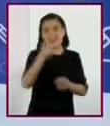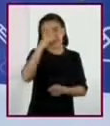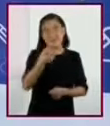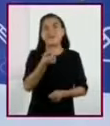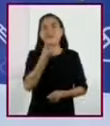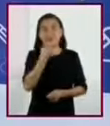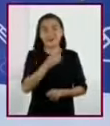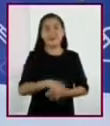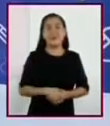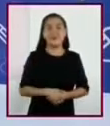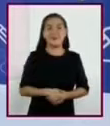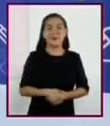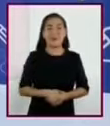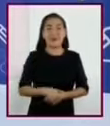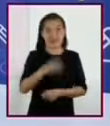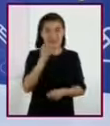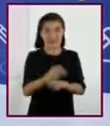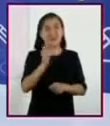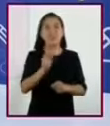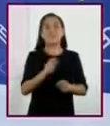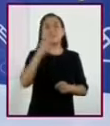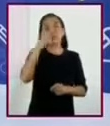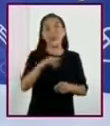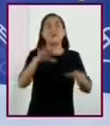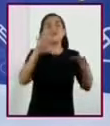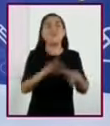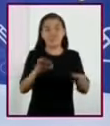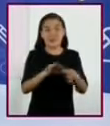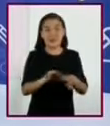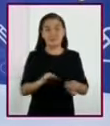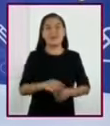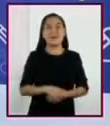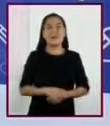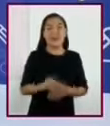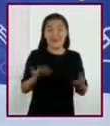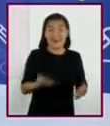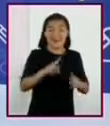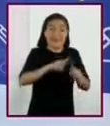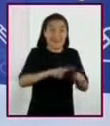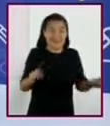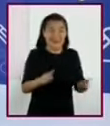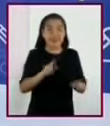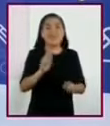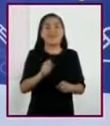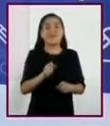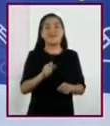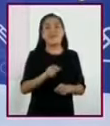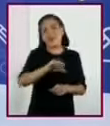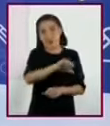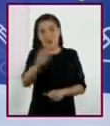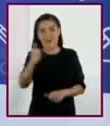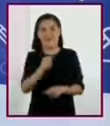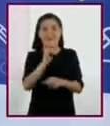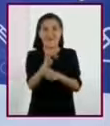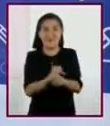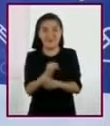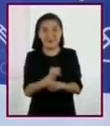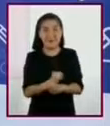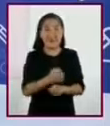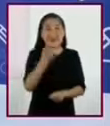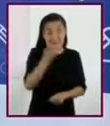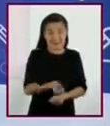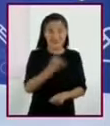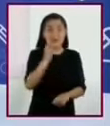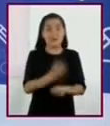Aquí abro un pequeño paréntesis para dejar muy claro que, a diferencia de lo que pasa en otras investigaciones, en